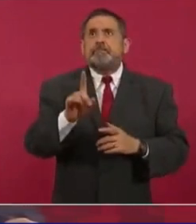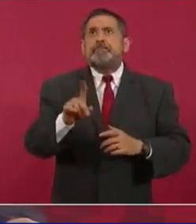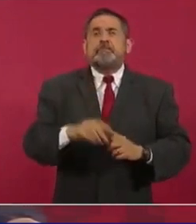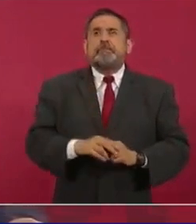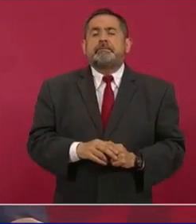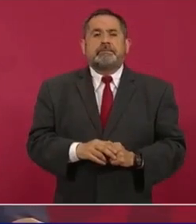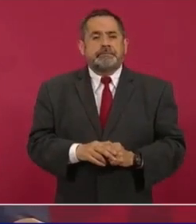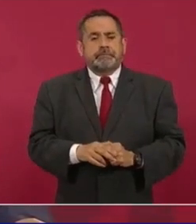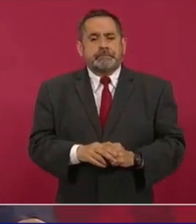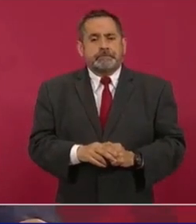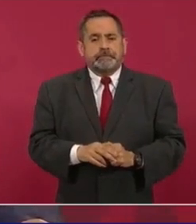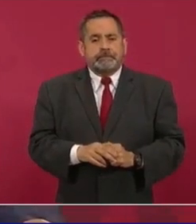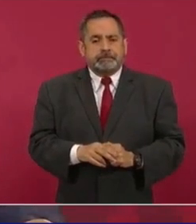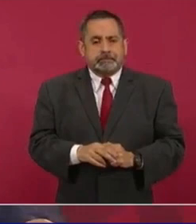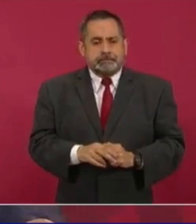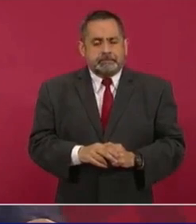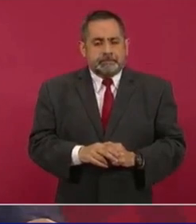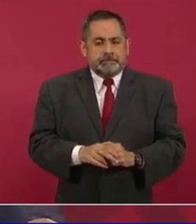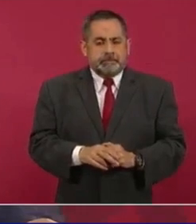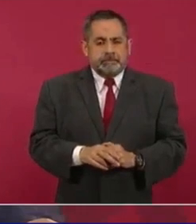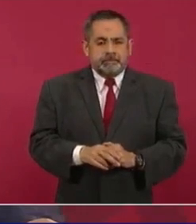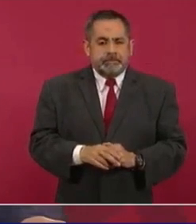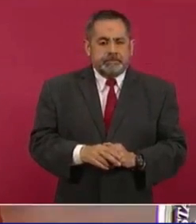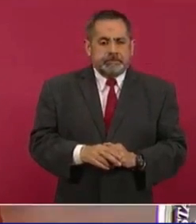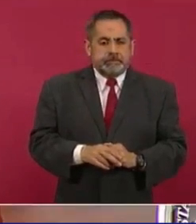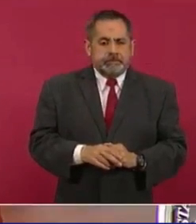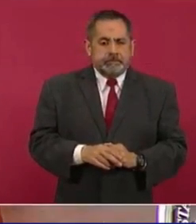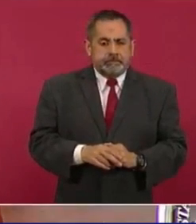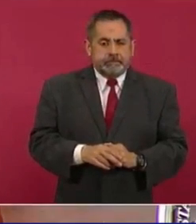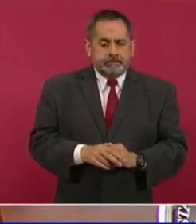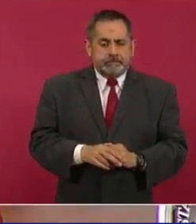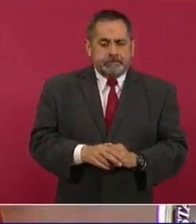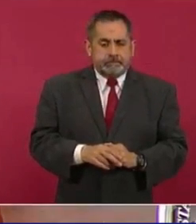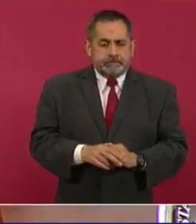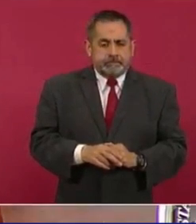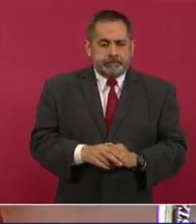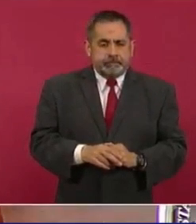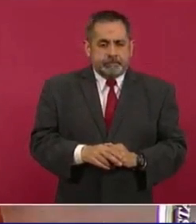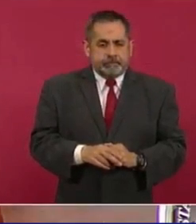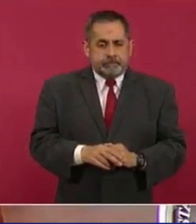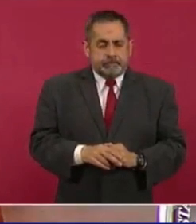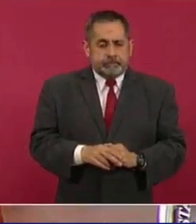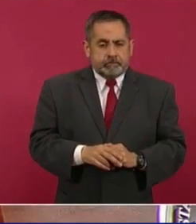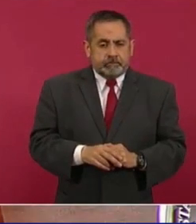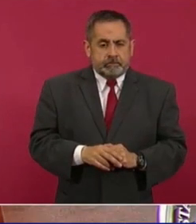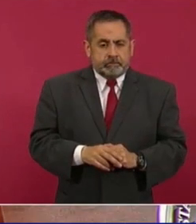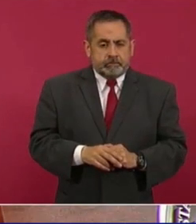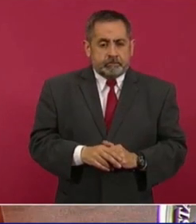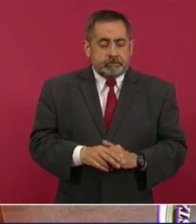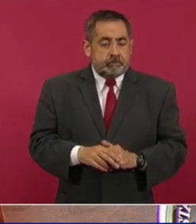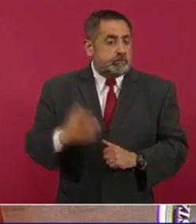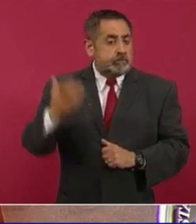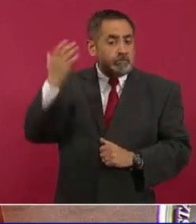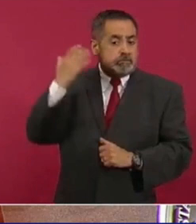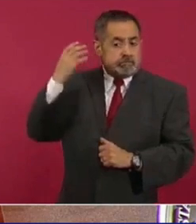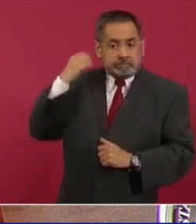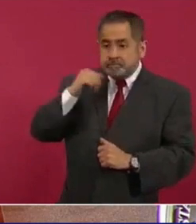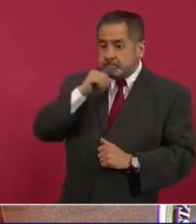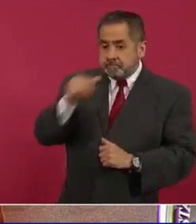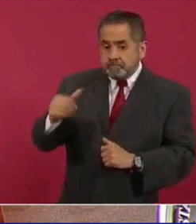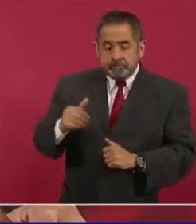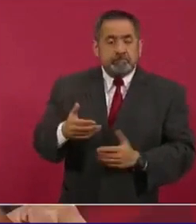Bueno, como ha venido aumentando, como nunca había sucedido